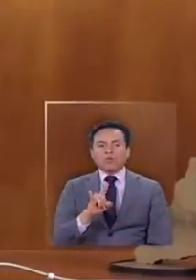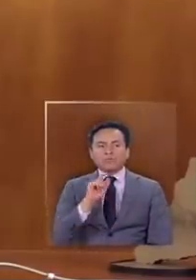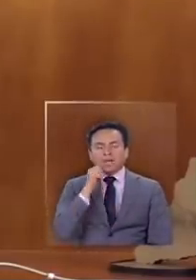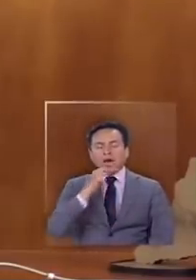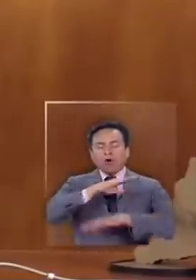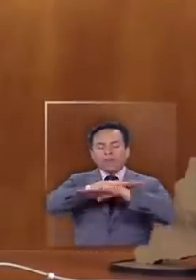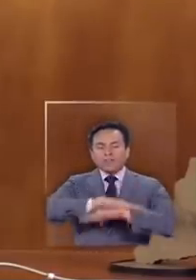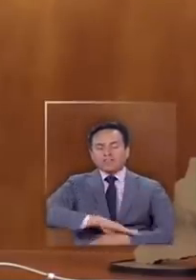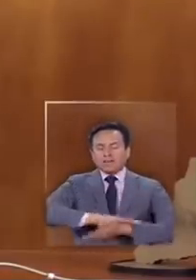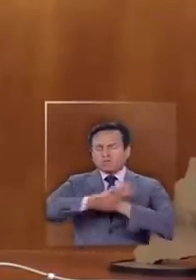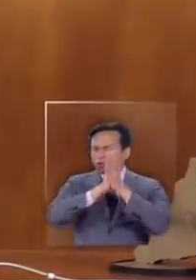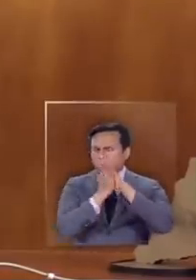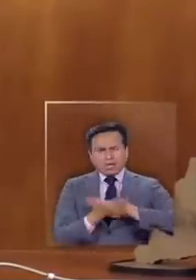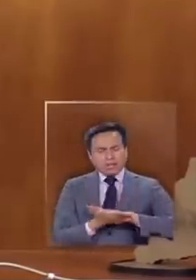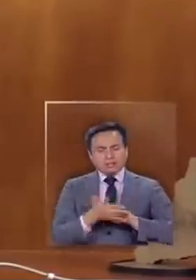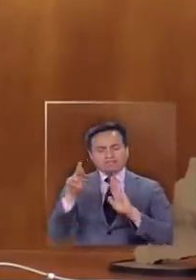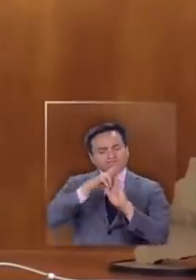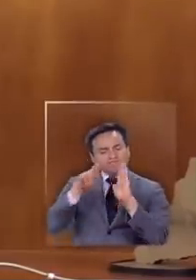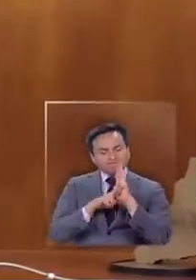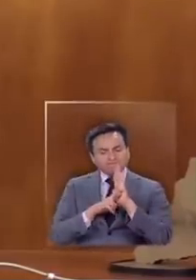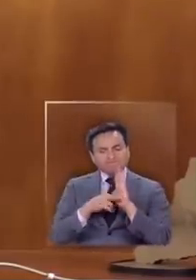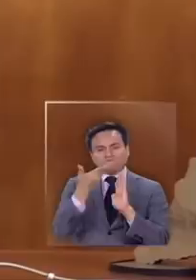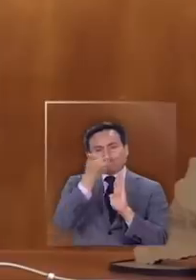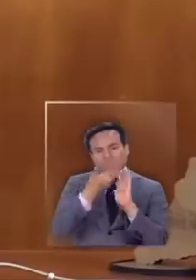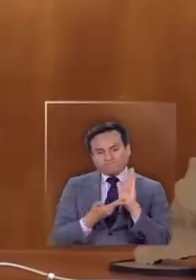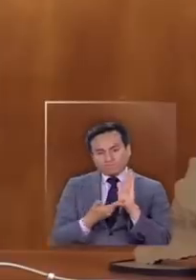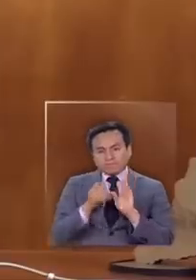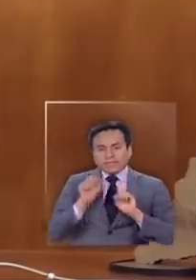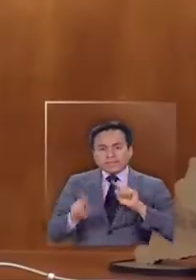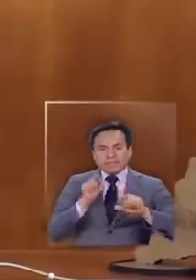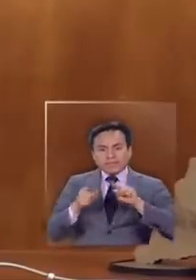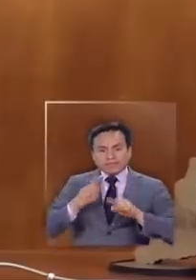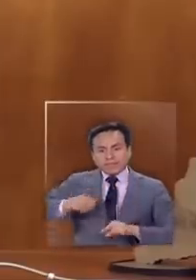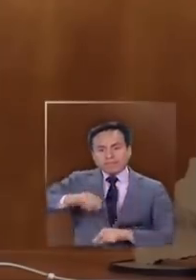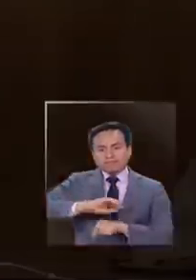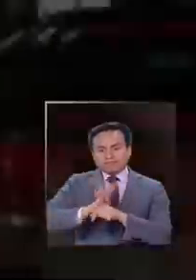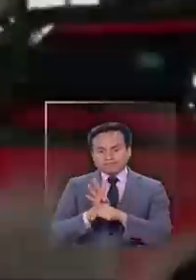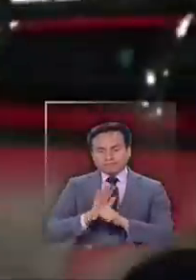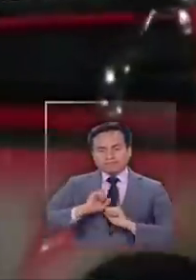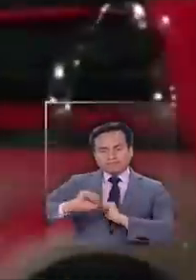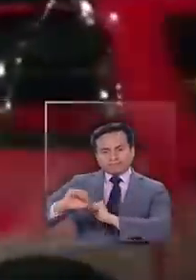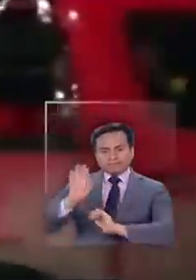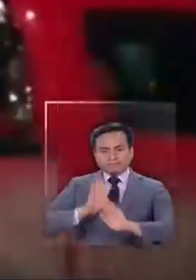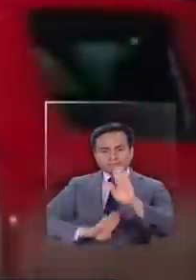obediencia total a las reglas establecidas para defendernos de la pandemia